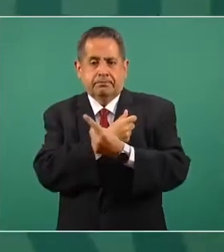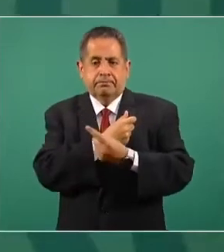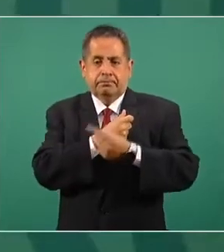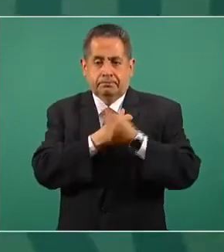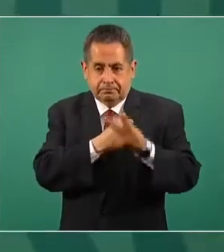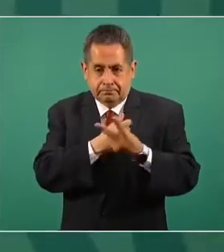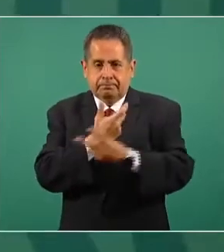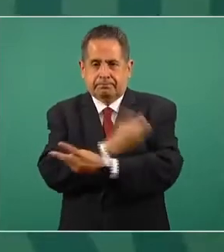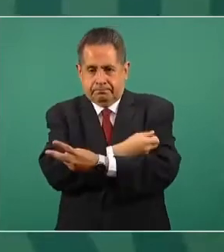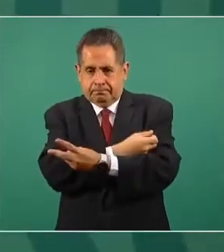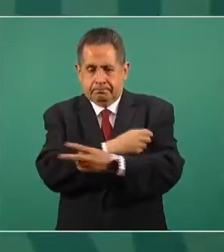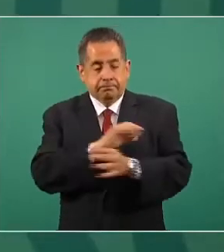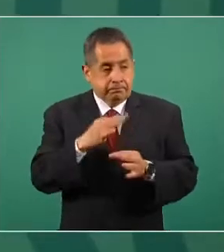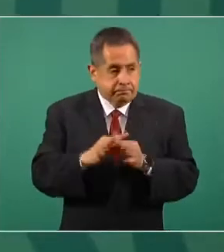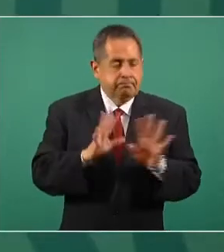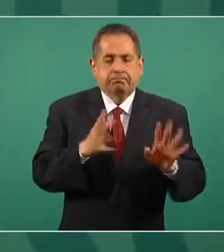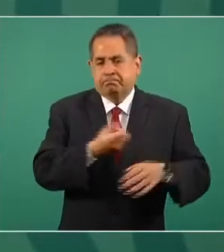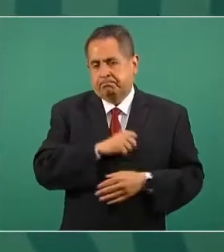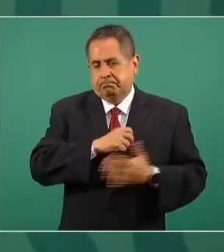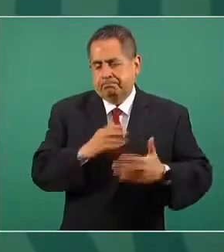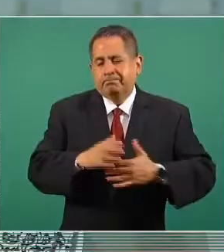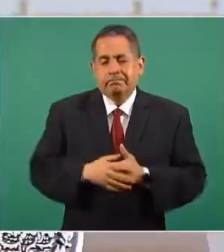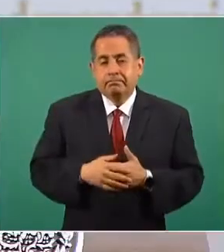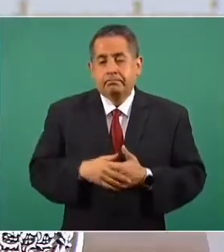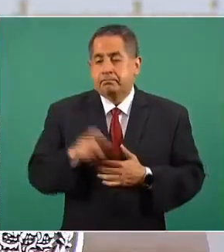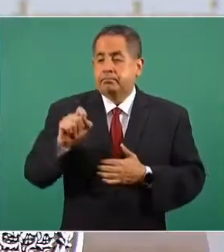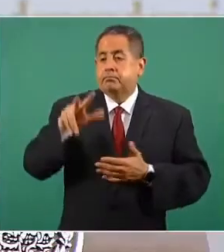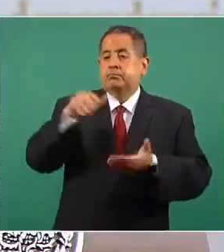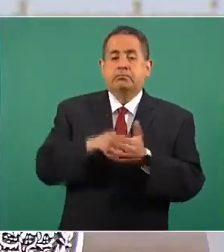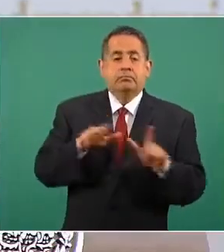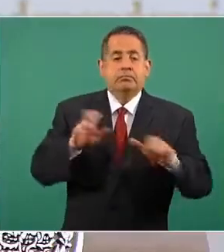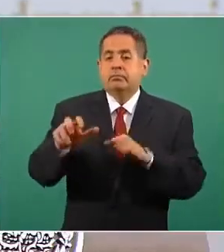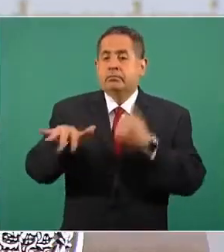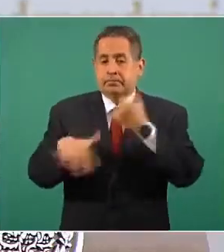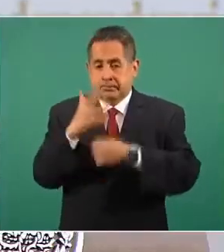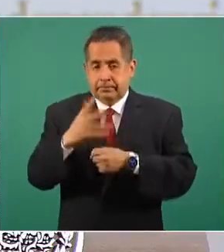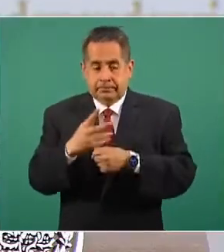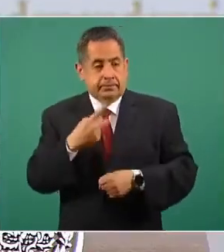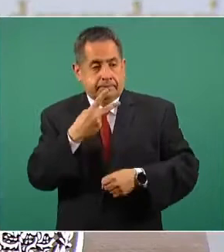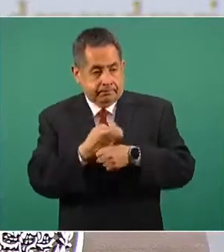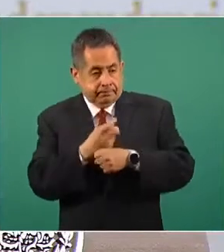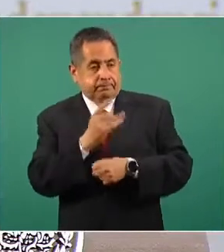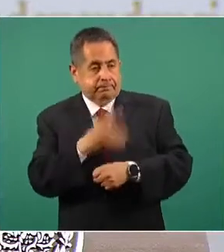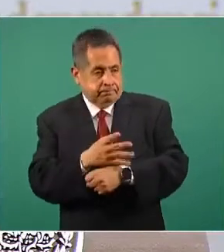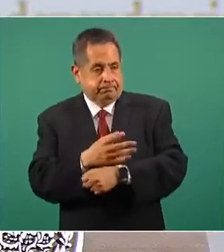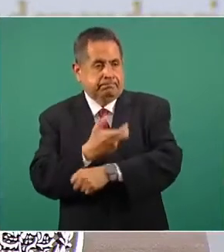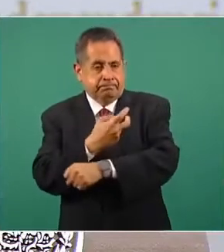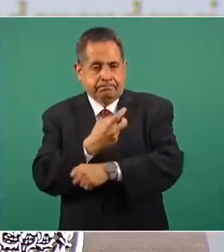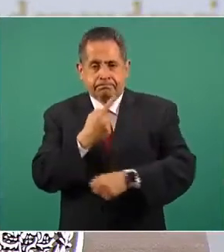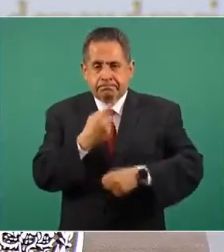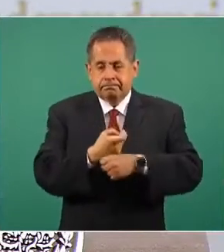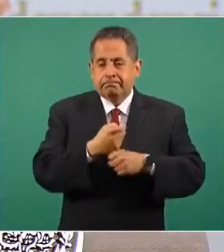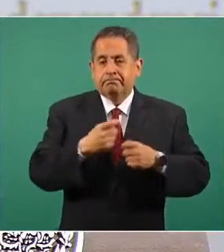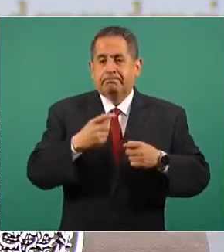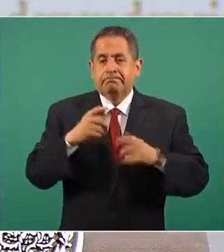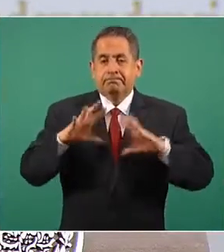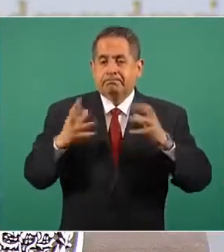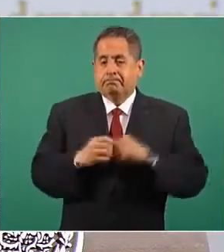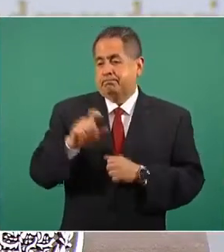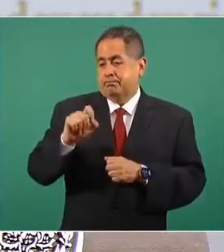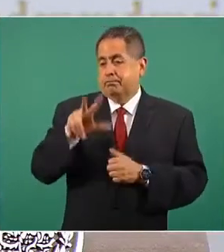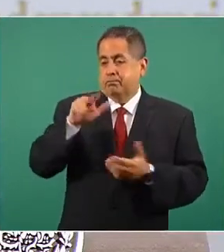ya hemos aplicado 28 mil 715 segundas dosis, es decir, 28 mil esquemas